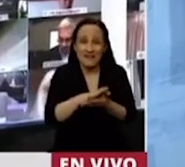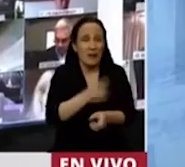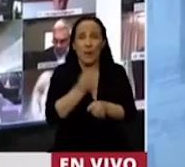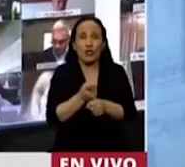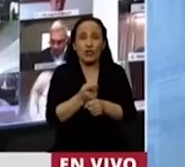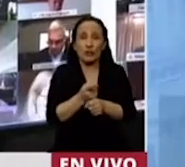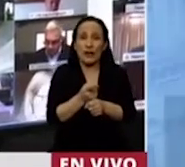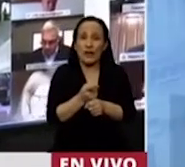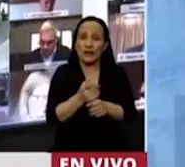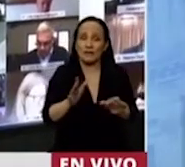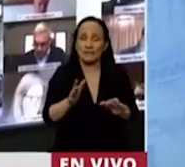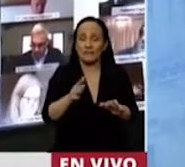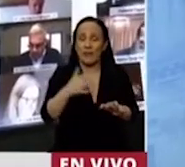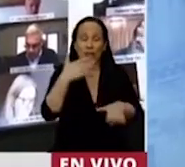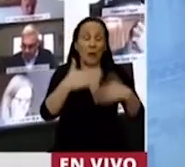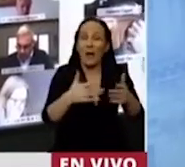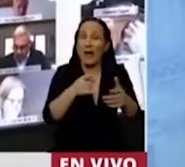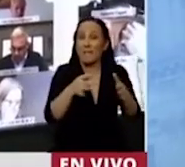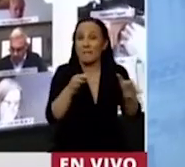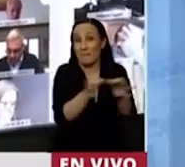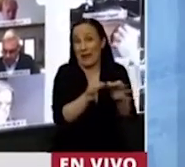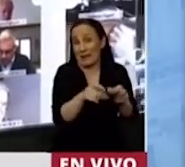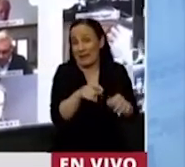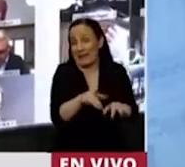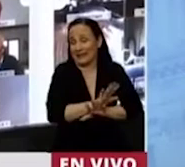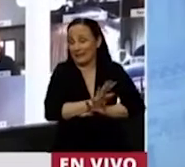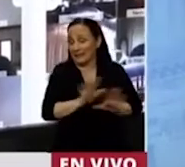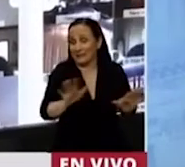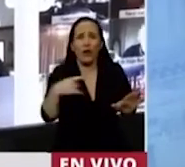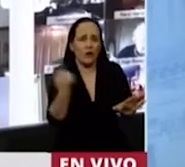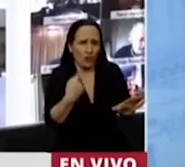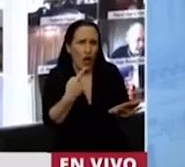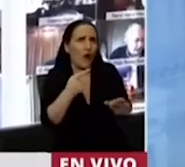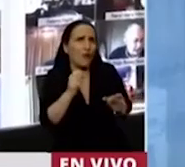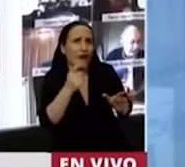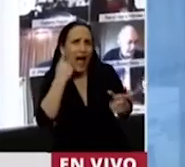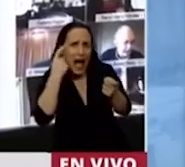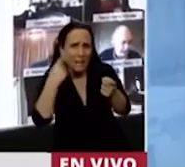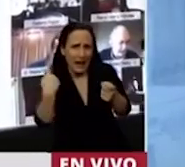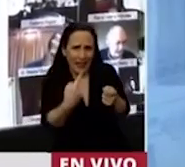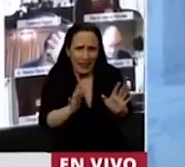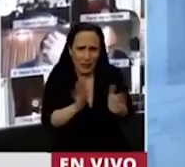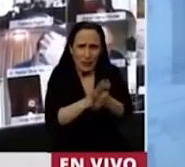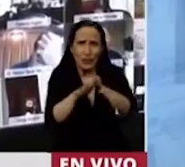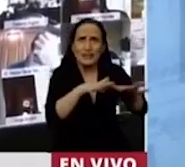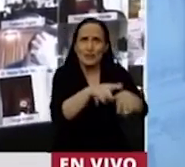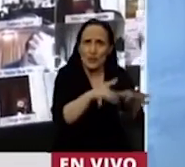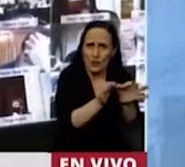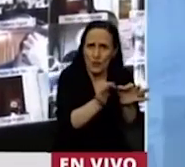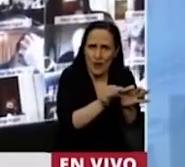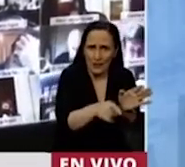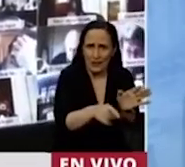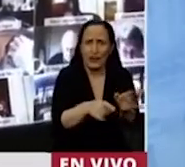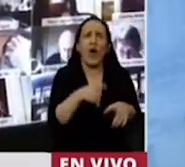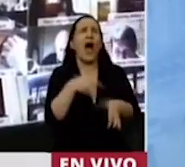vino la locura de Malvinas, de la cual también aprendimos, ¿no? En nombre de la